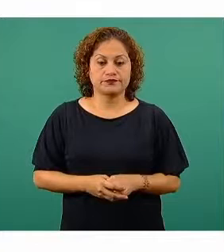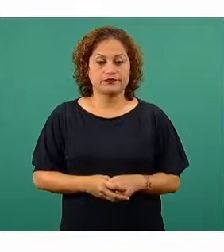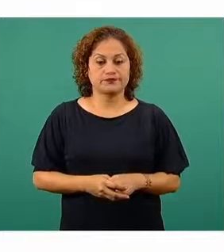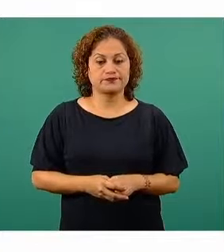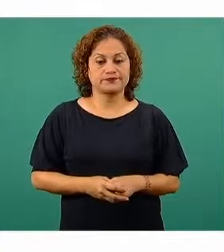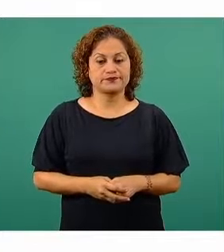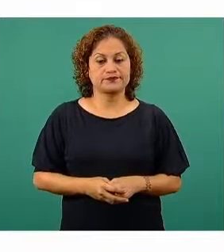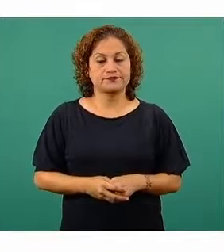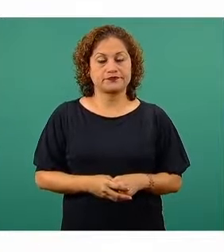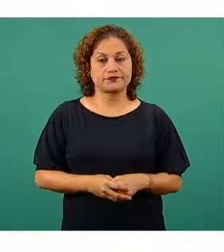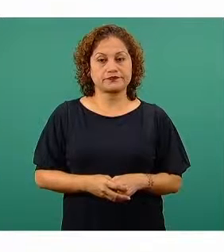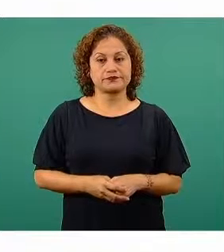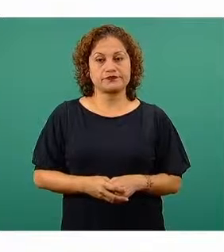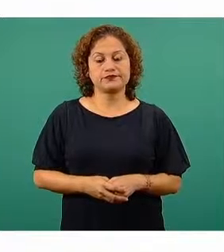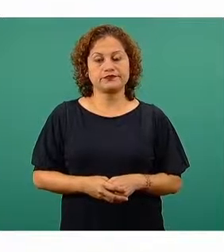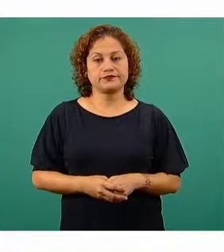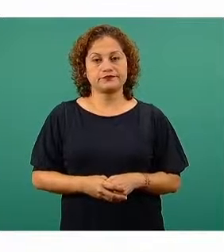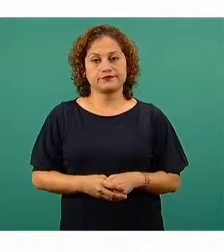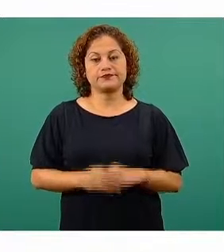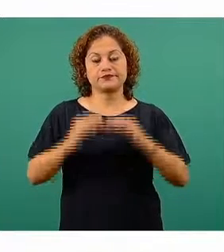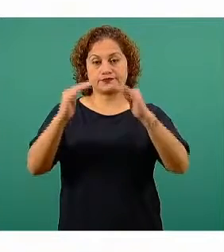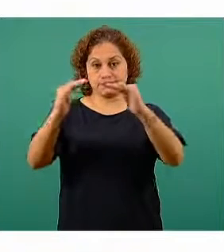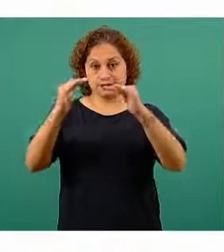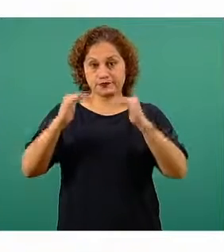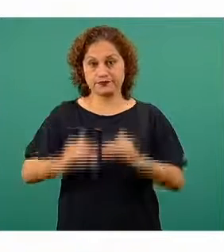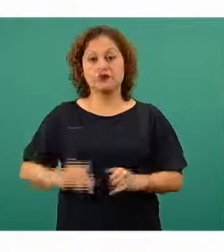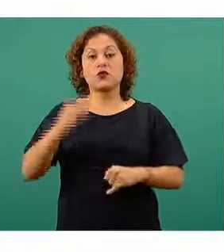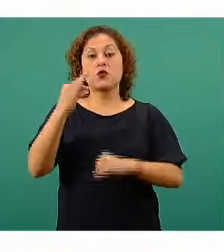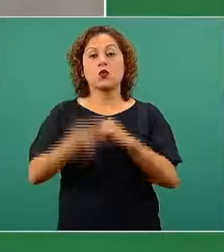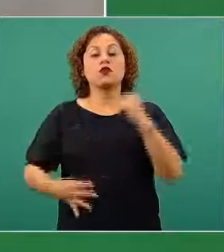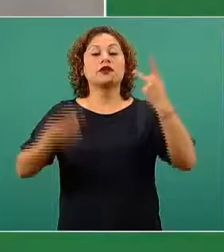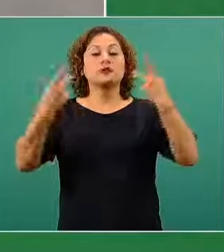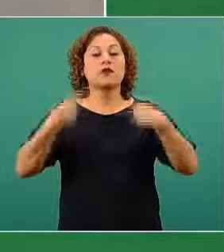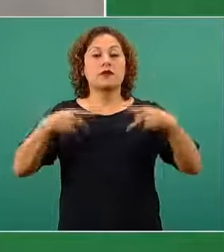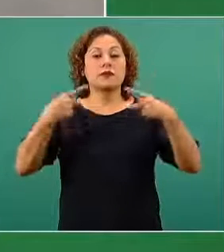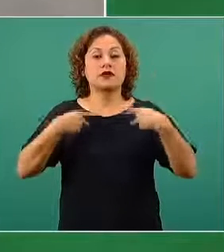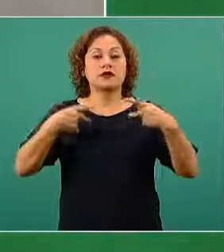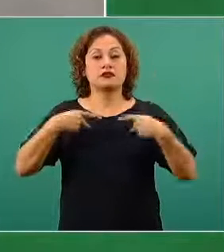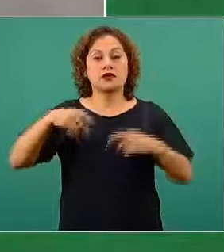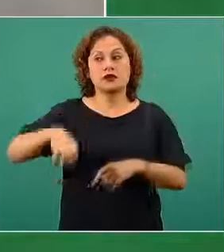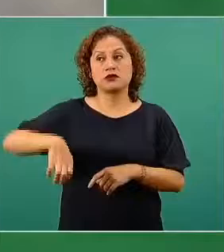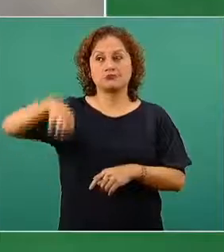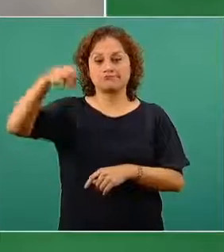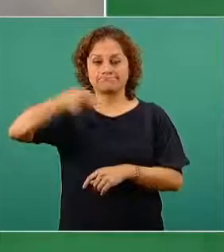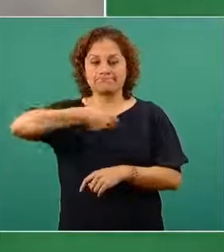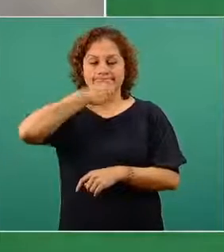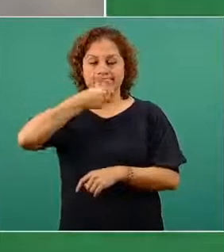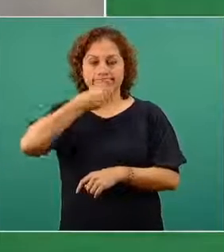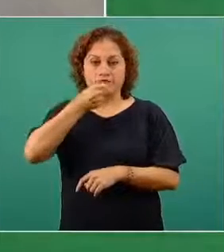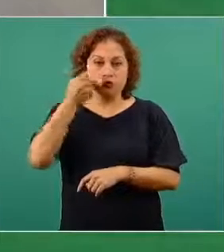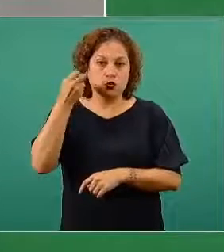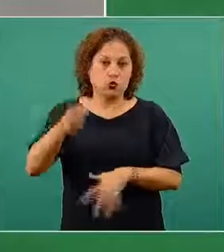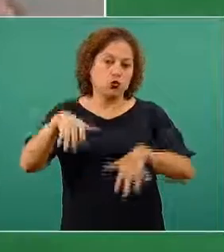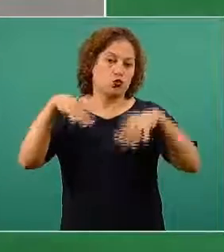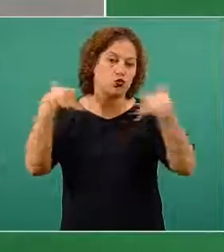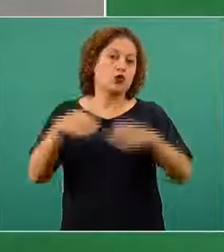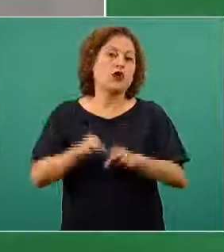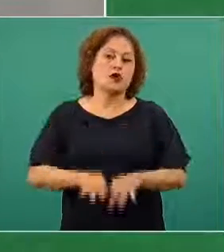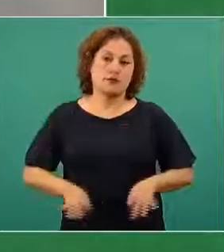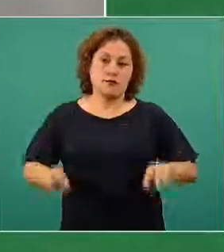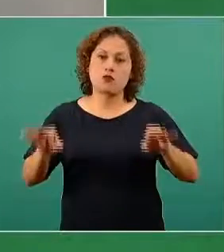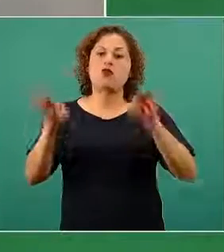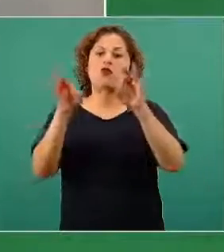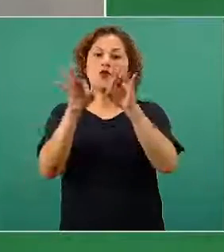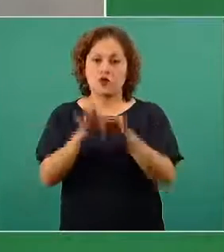el grupo de personas adultas mayores, un grupo muy importante que junto con